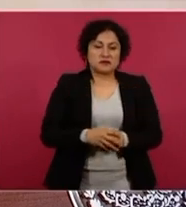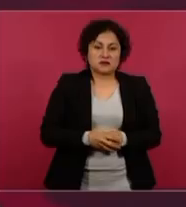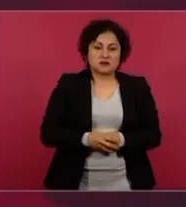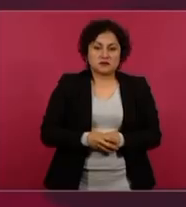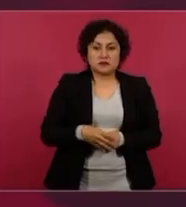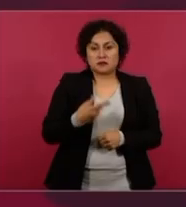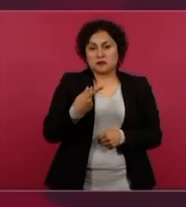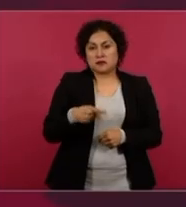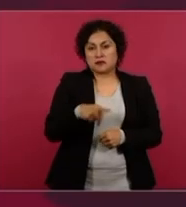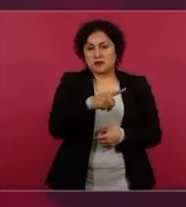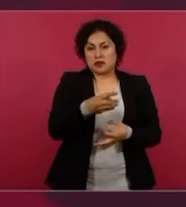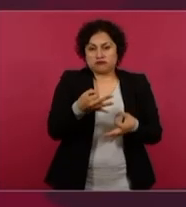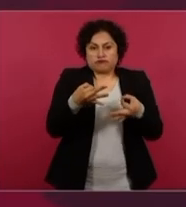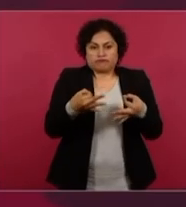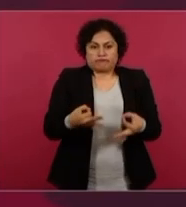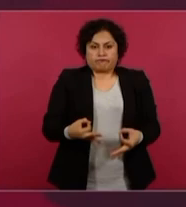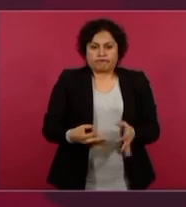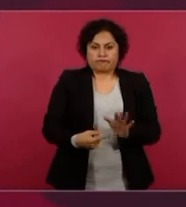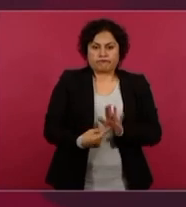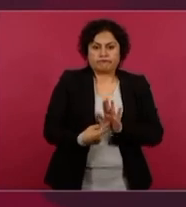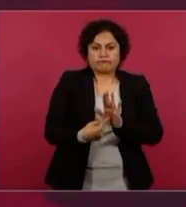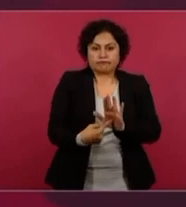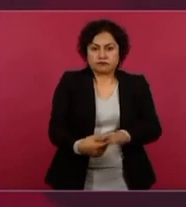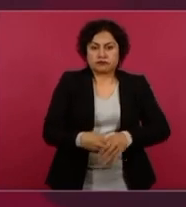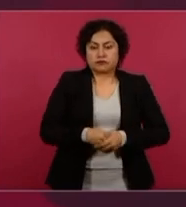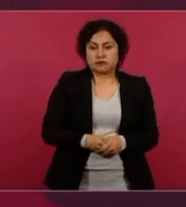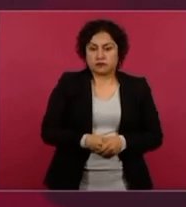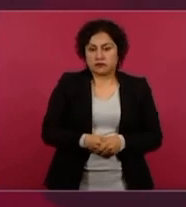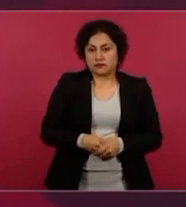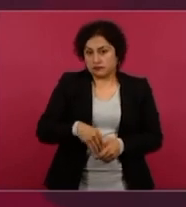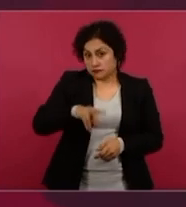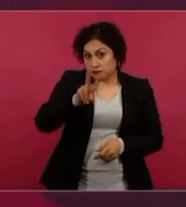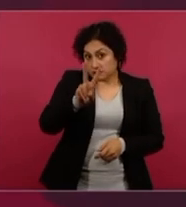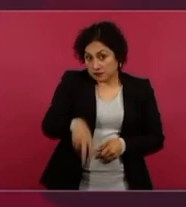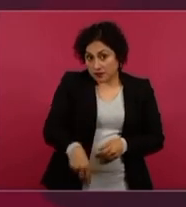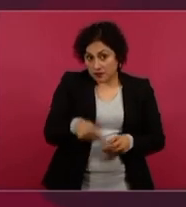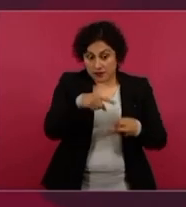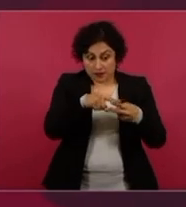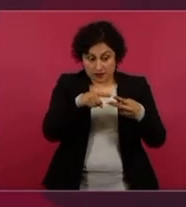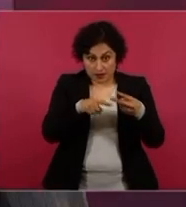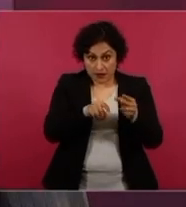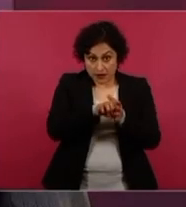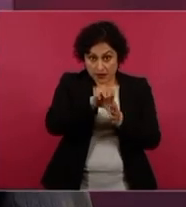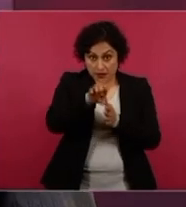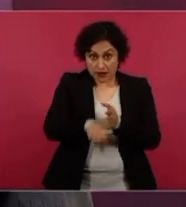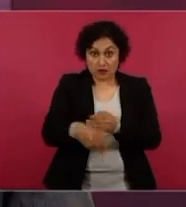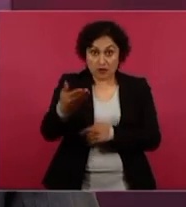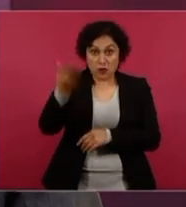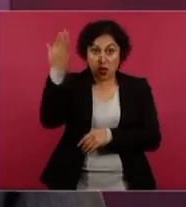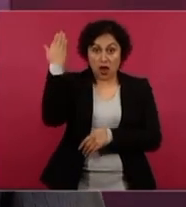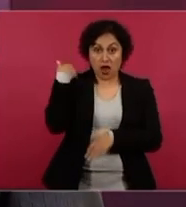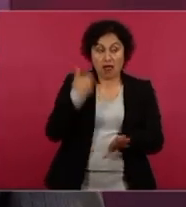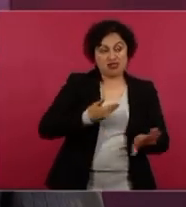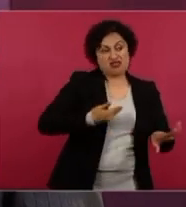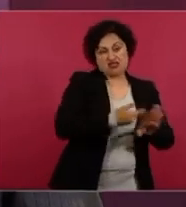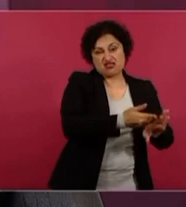dignidad a salvo. Eso era lo que hacían antes, ahora no.